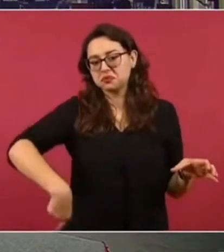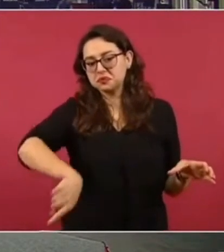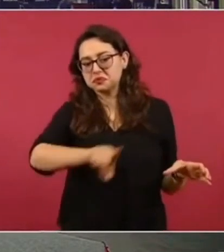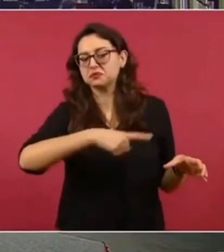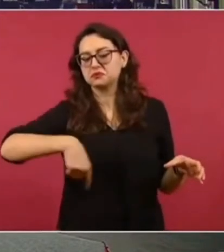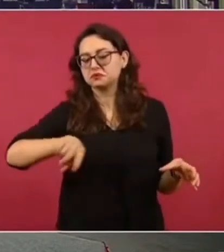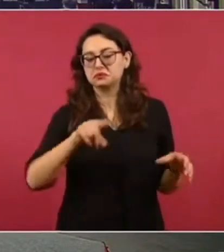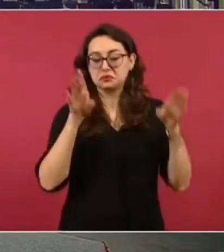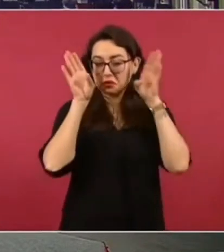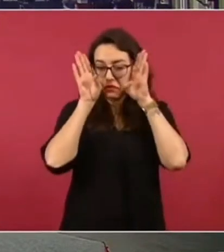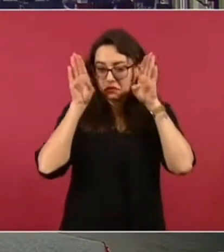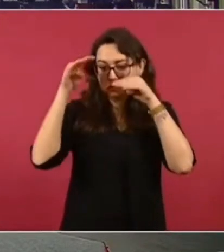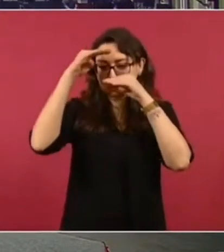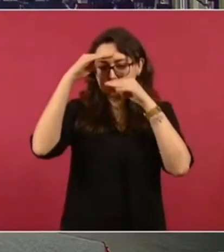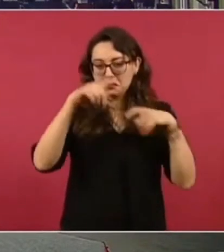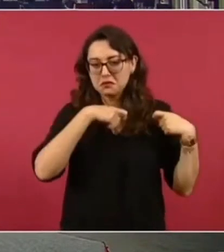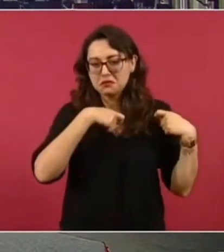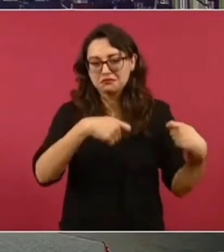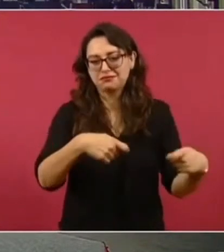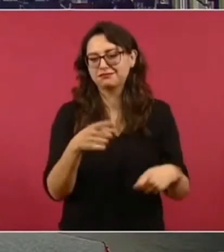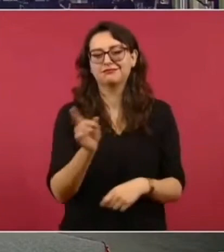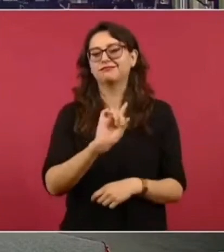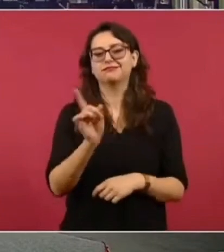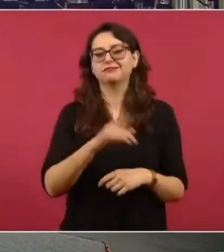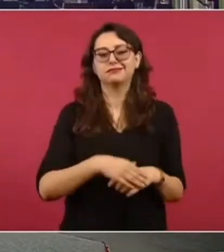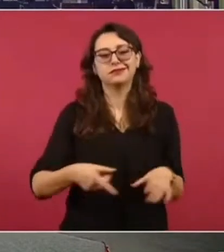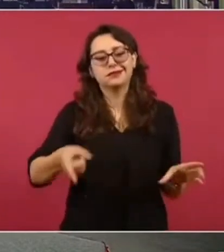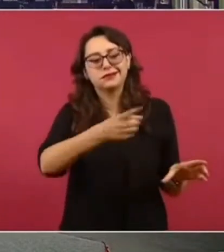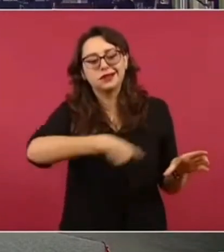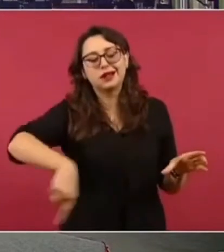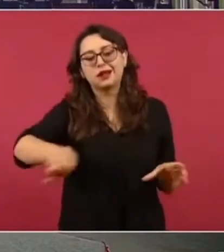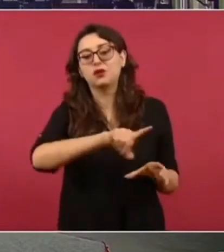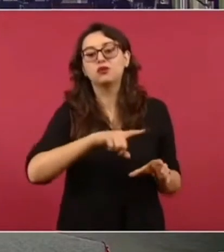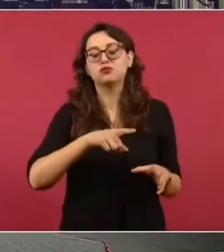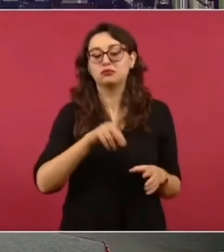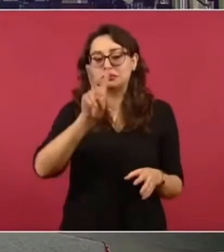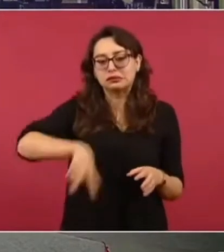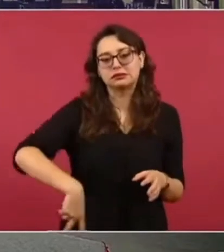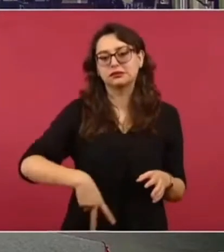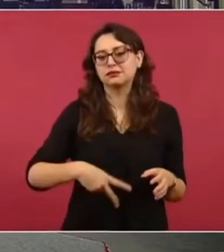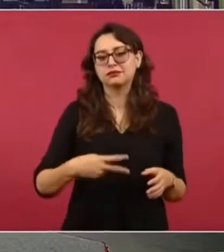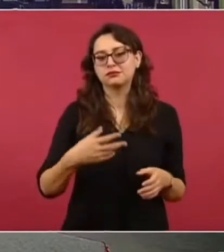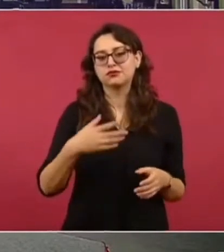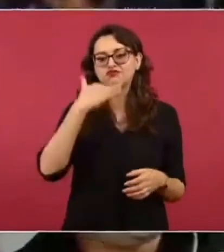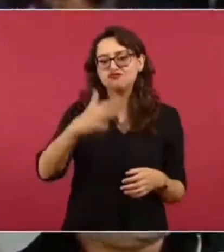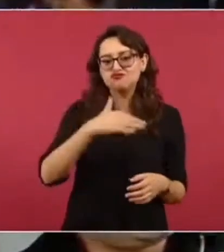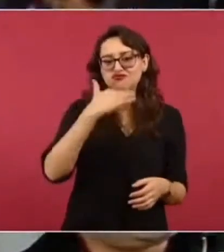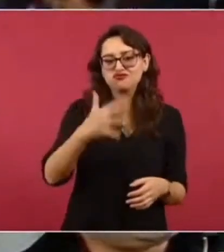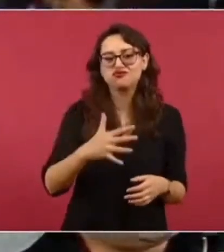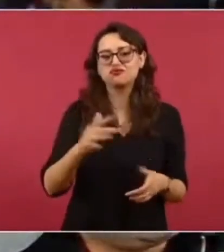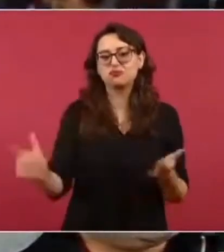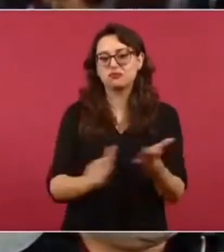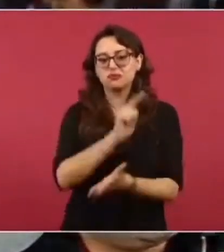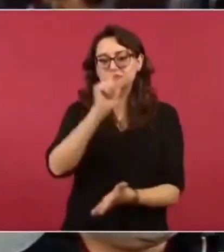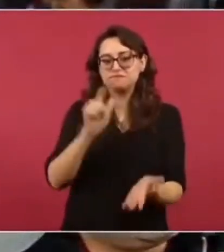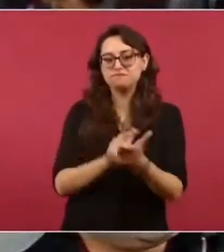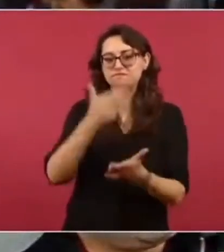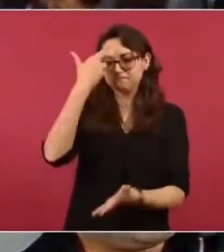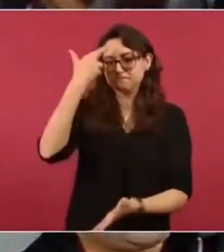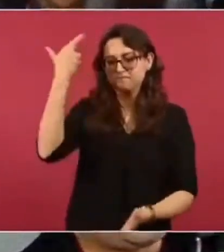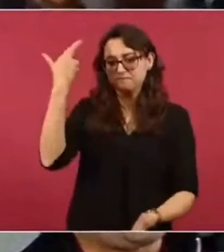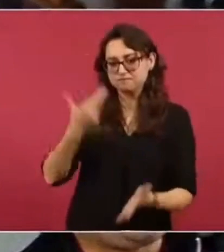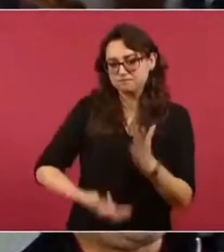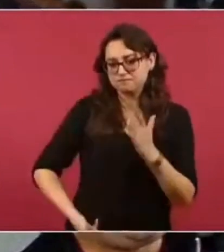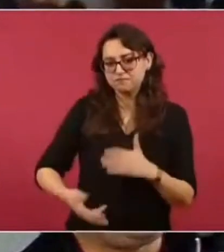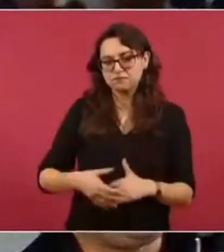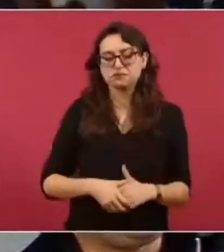corruptos, perdón. Le quiero comentar lo siguiente. Bueno, veíamos que en épocas pasadas, cuando había un recurso federal que se daba a